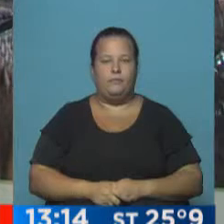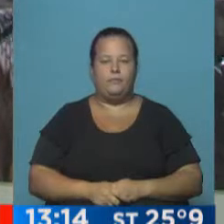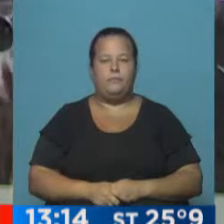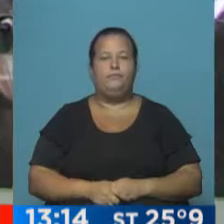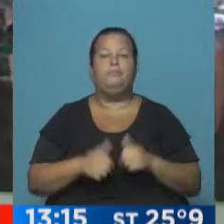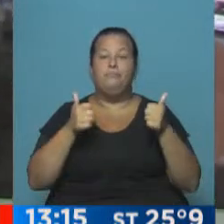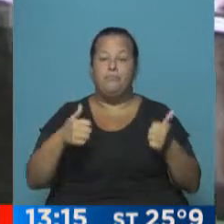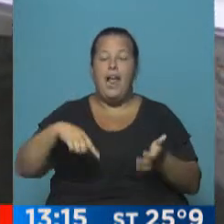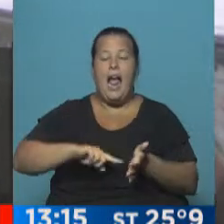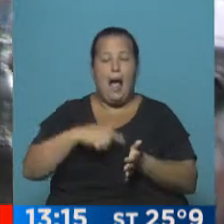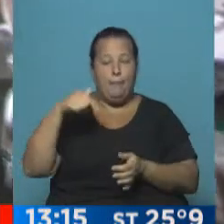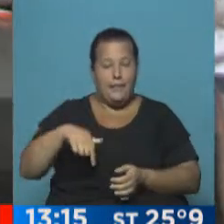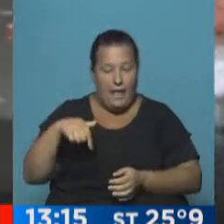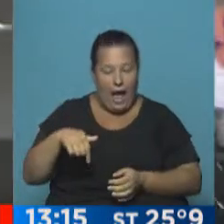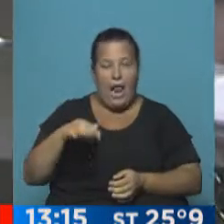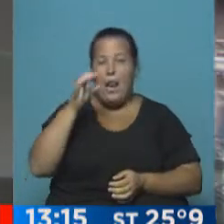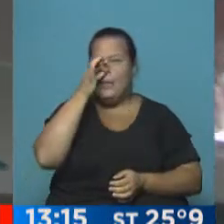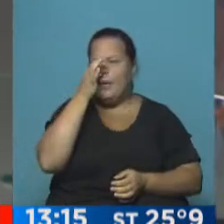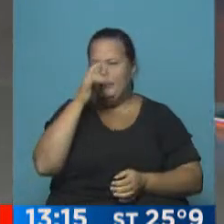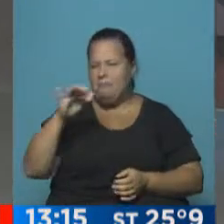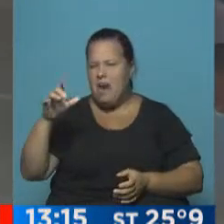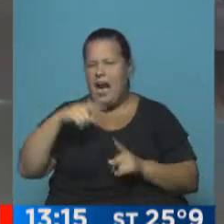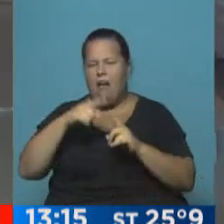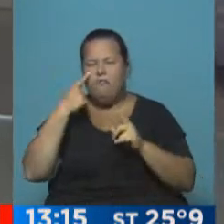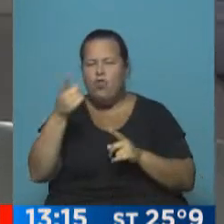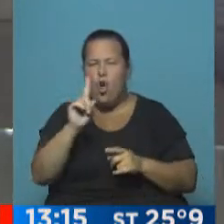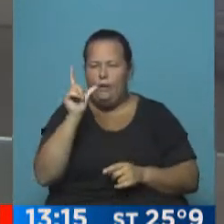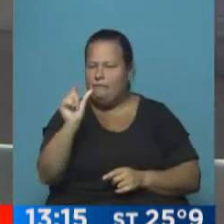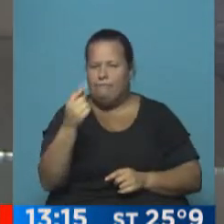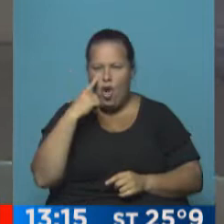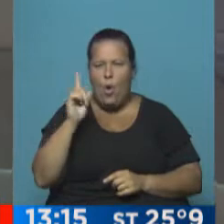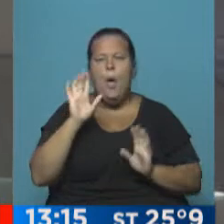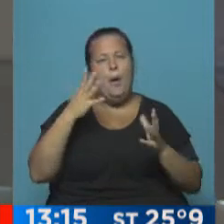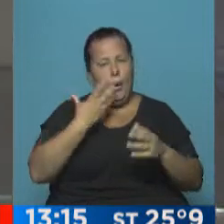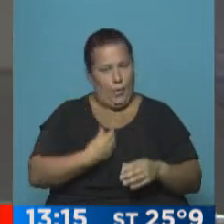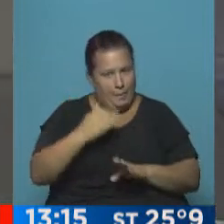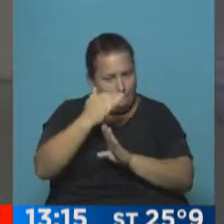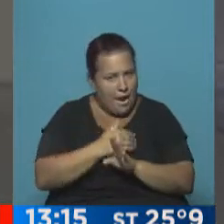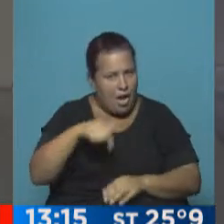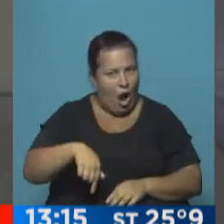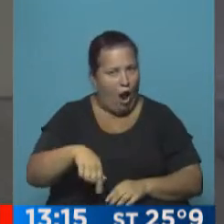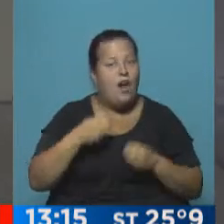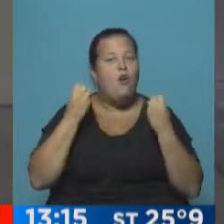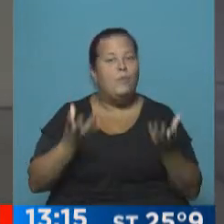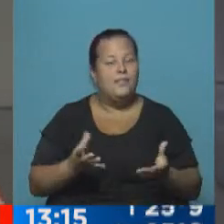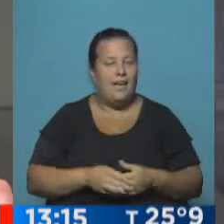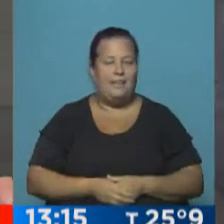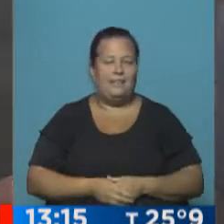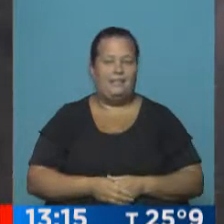Bien, en la ciudad de Buenos Aires, 20 y pico de grados, no llegó a alcanzar, pero un alivio, Nadia, para estas horas. ¿Cómo estás?